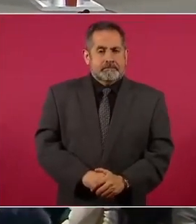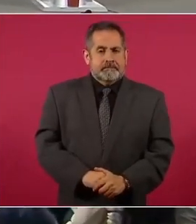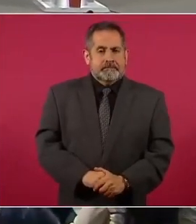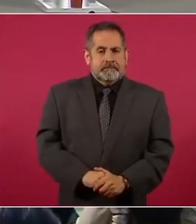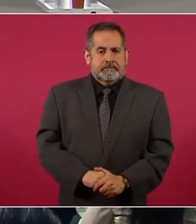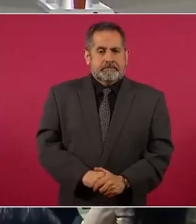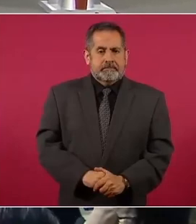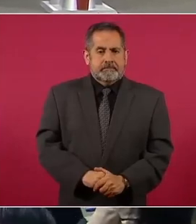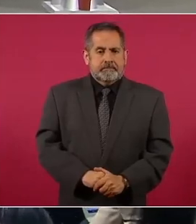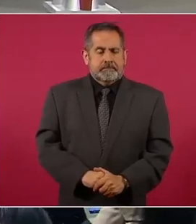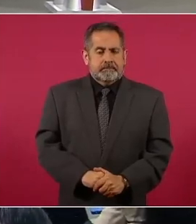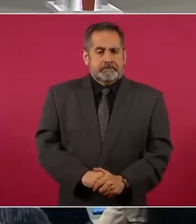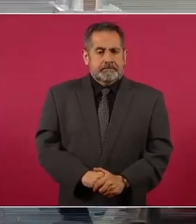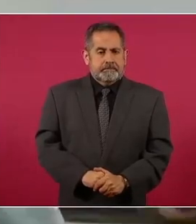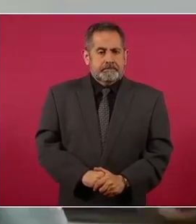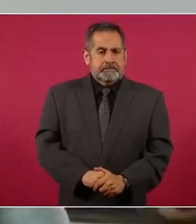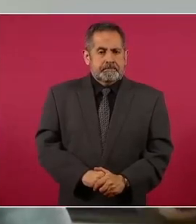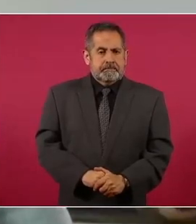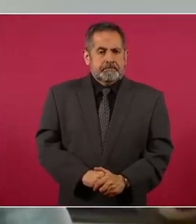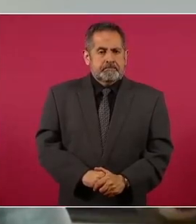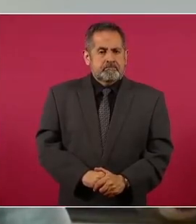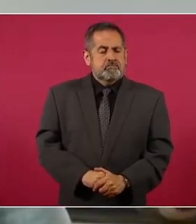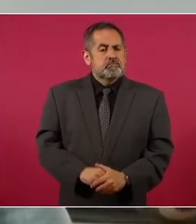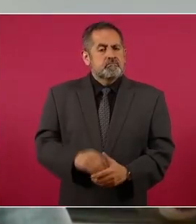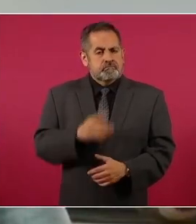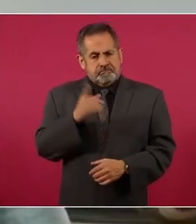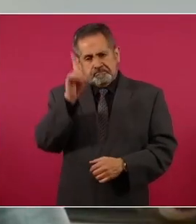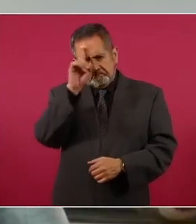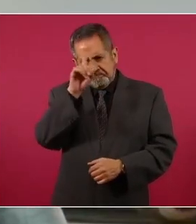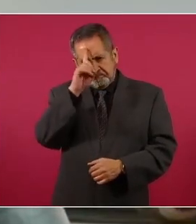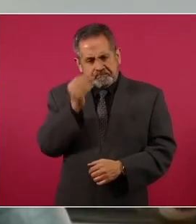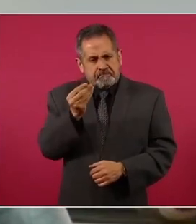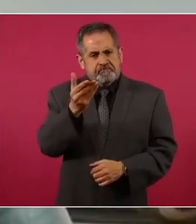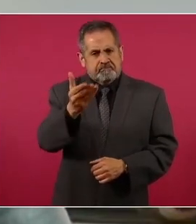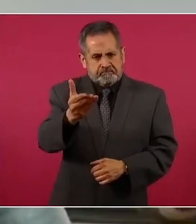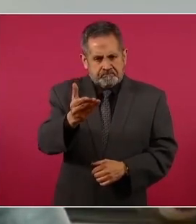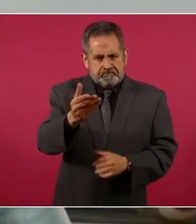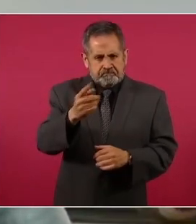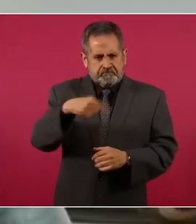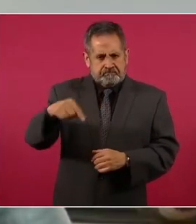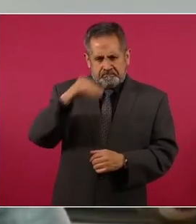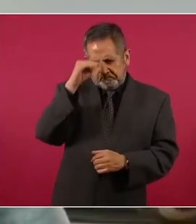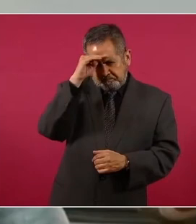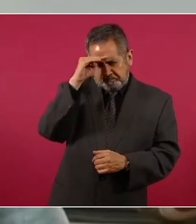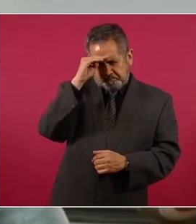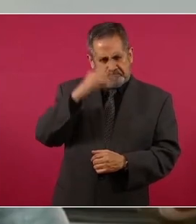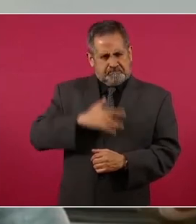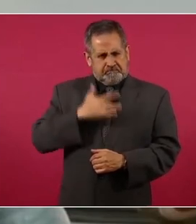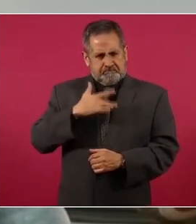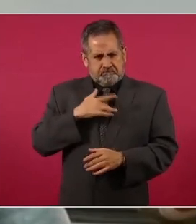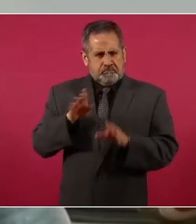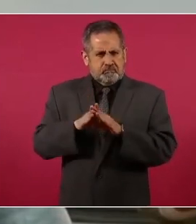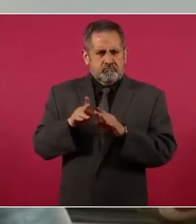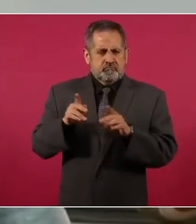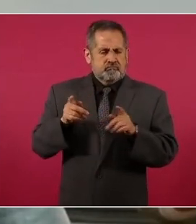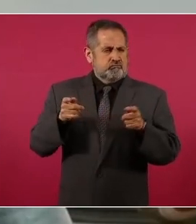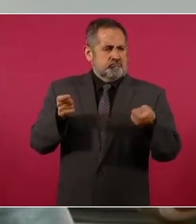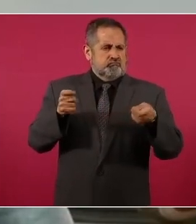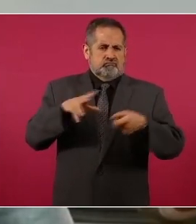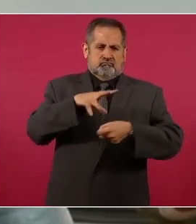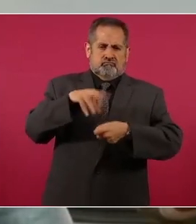18 días de las elecciones, permítanme compartir con ustedes una reflexión sobre el poder absoluto.